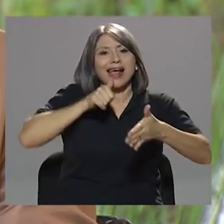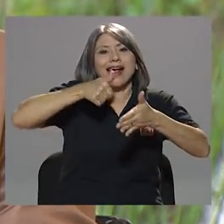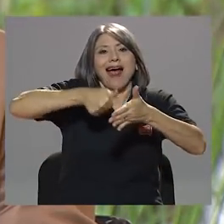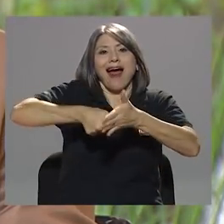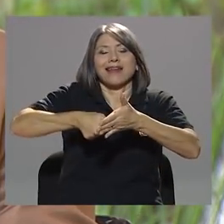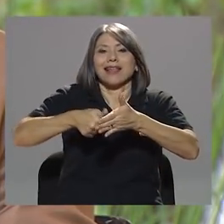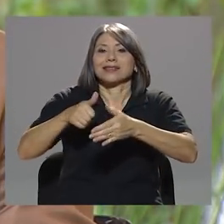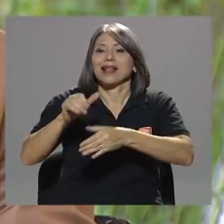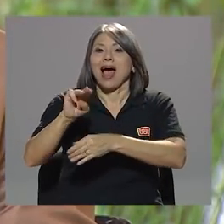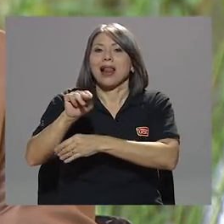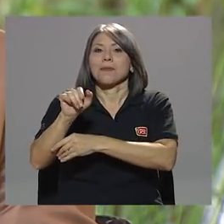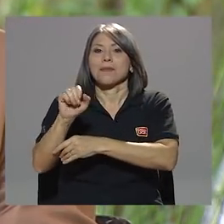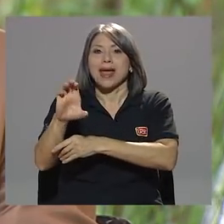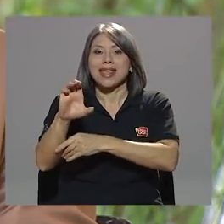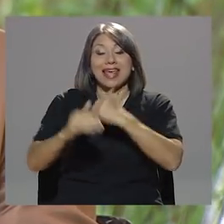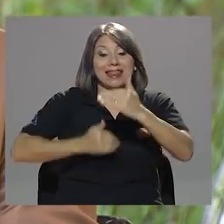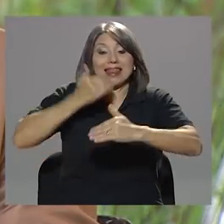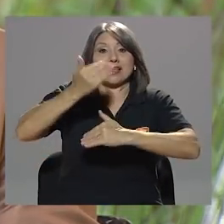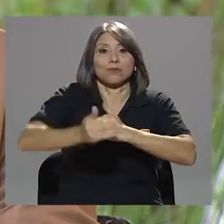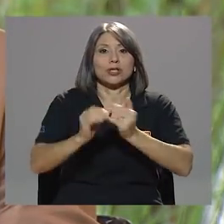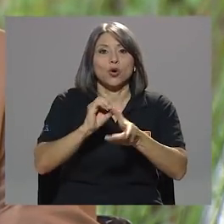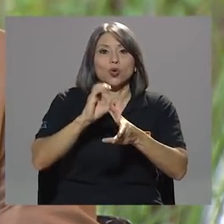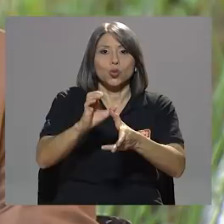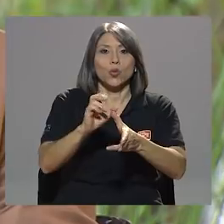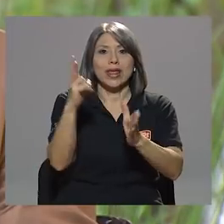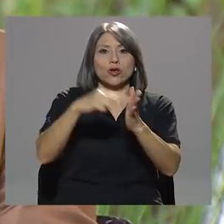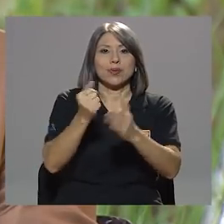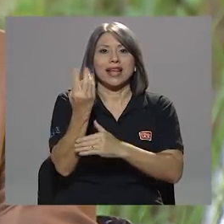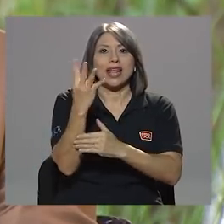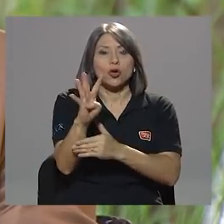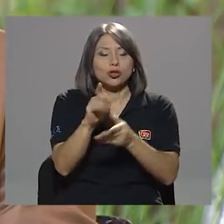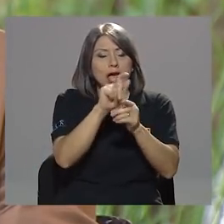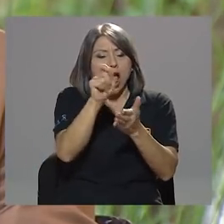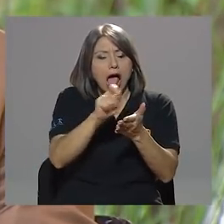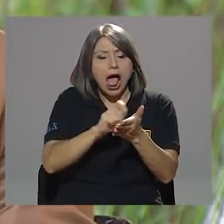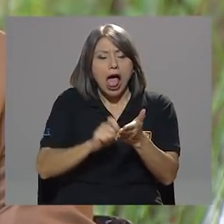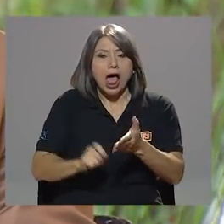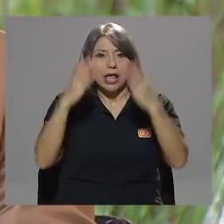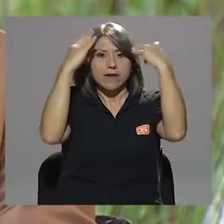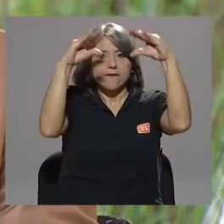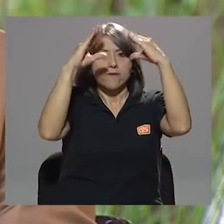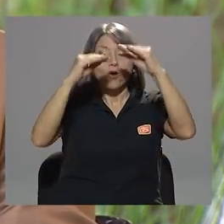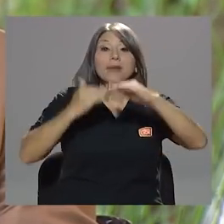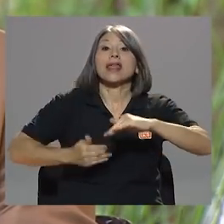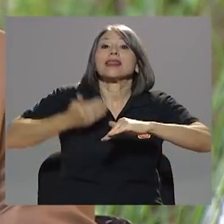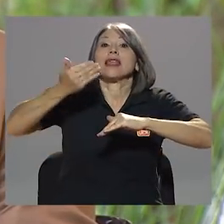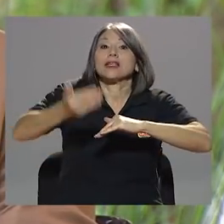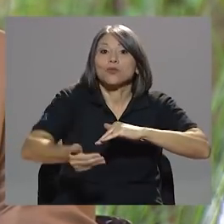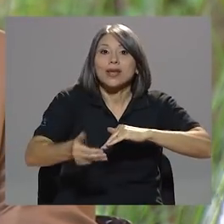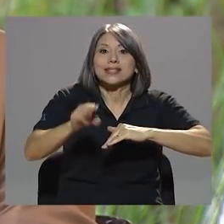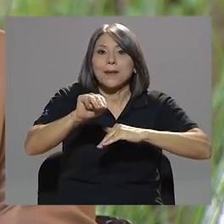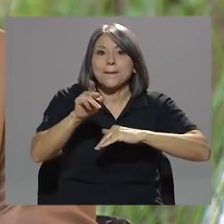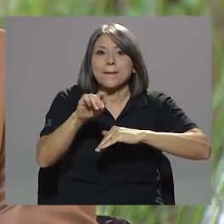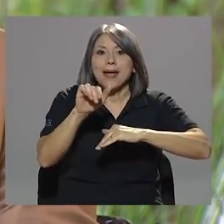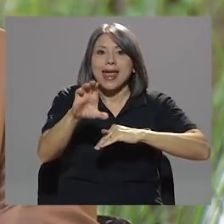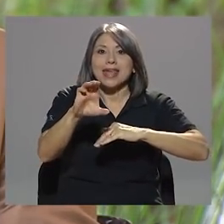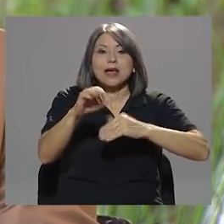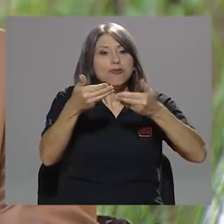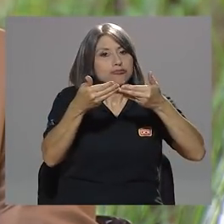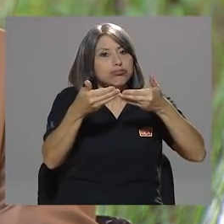luego un informe en octubre del 2014, luego del informe el MEIC empezó a ampliar las consultas públicas, etc.